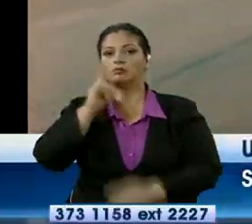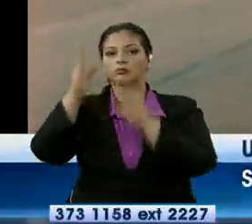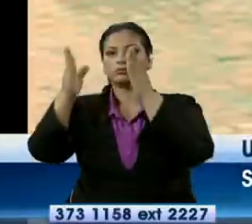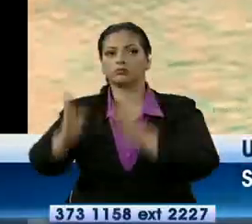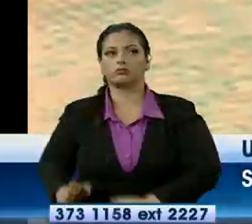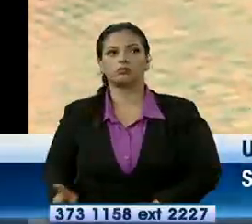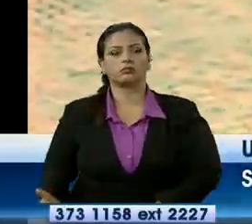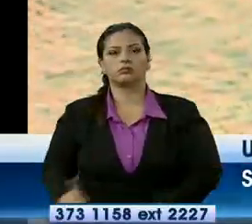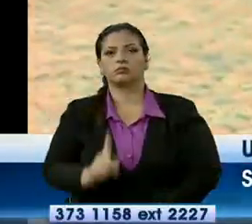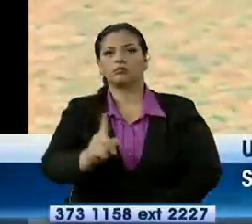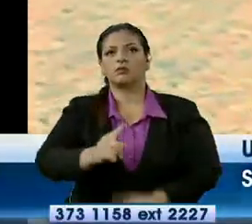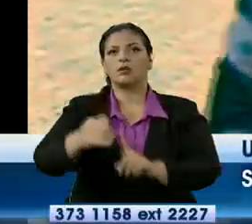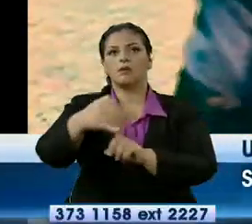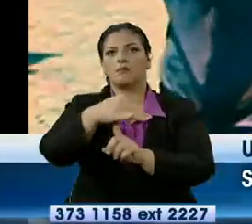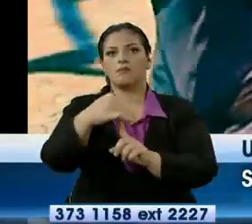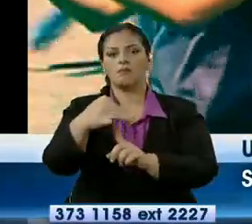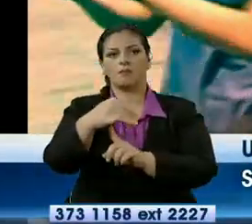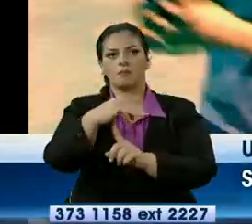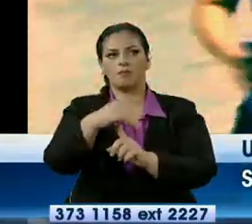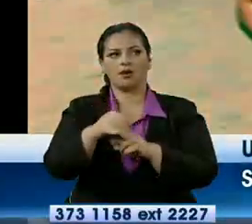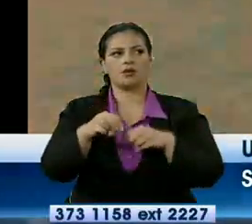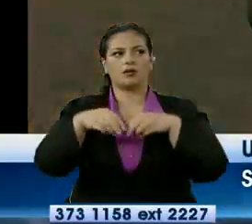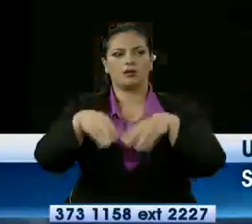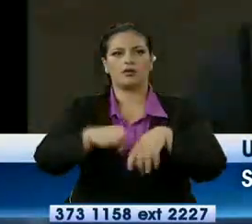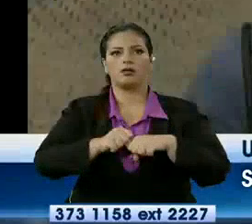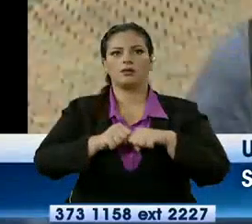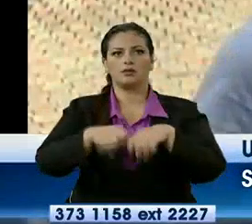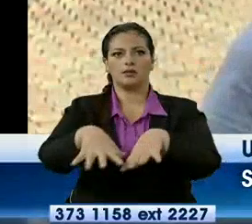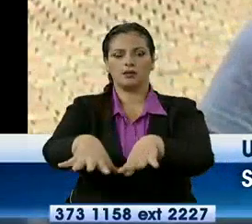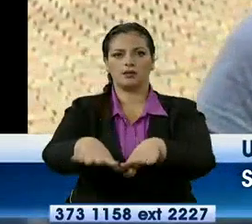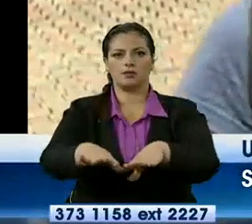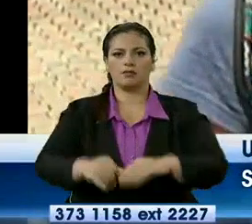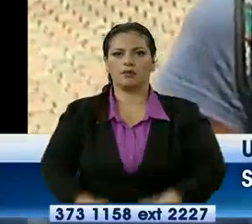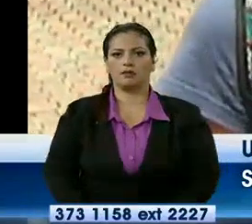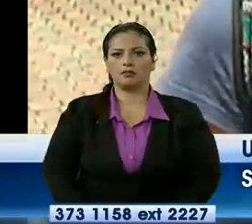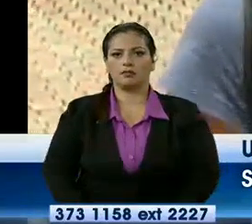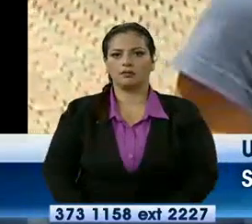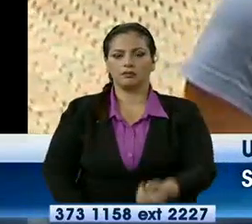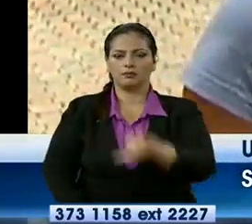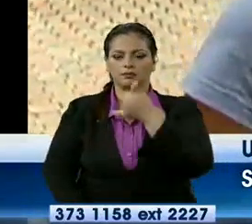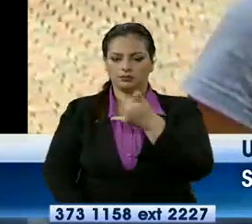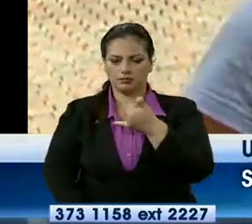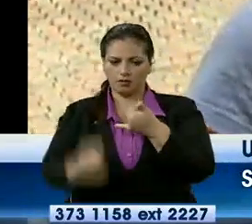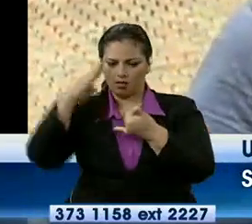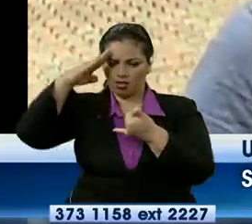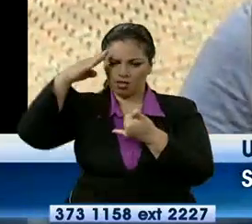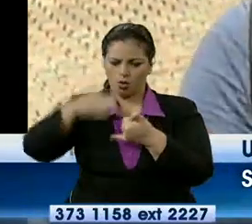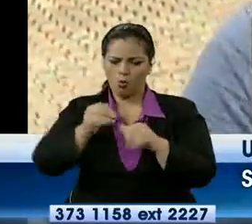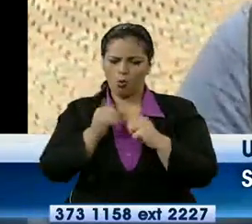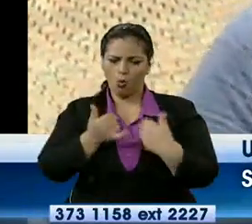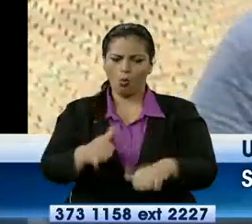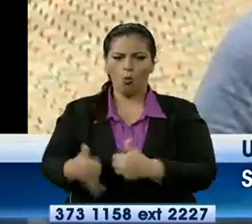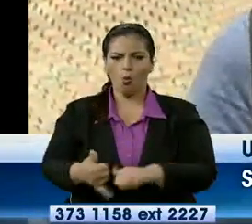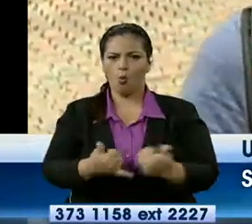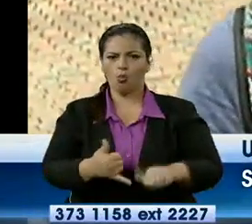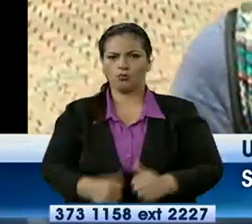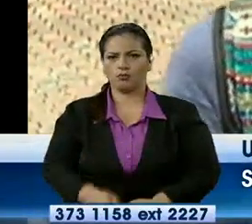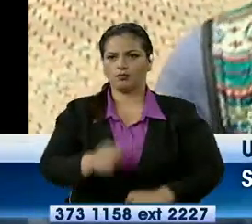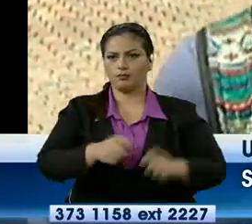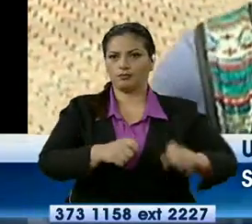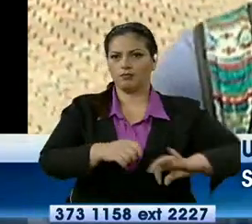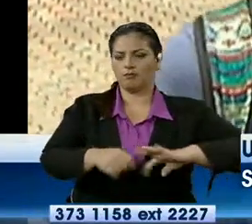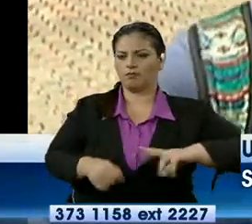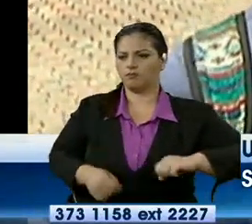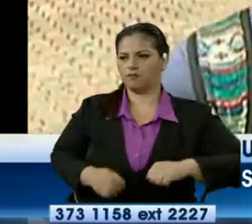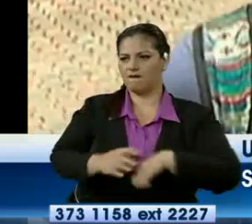eso la novelería le duró poco a Maritza. Y así no tengo ese riesgo para que los ladrones vengan y también me